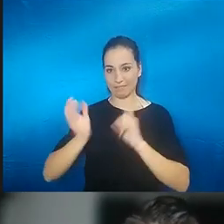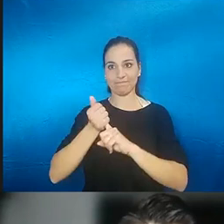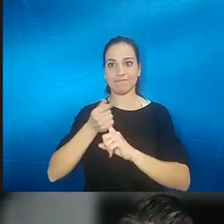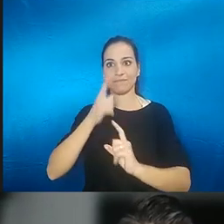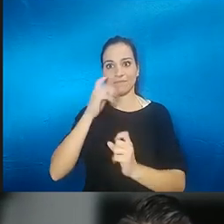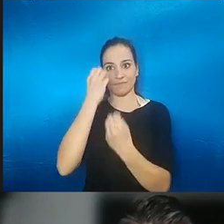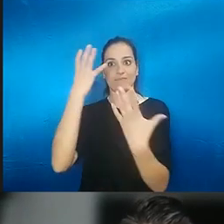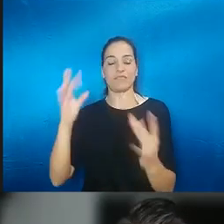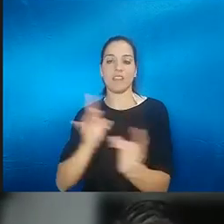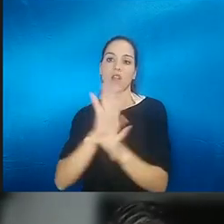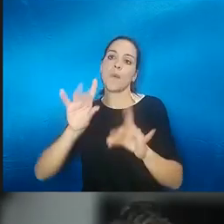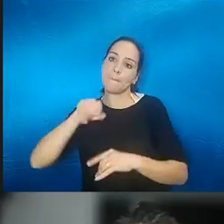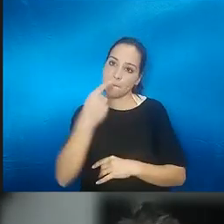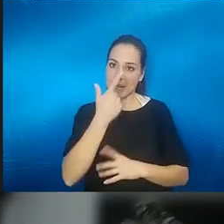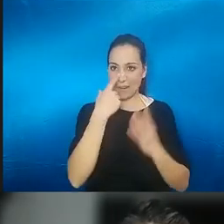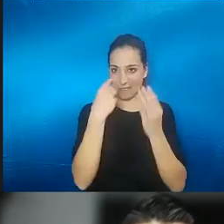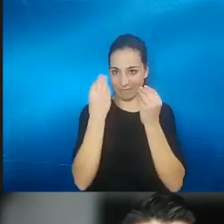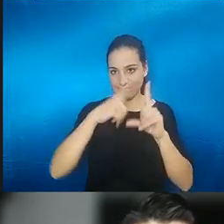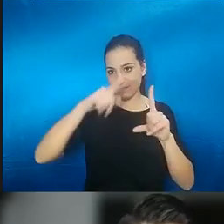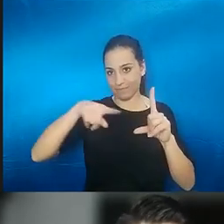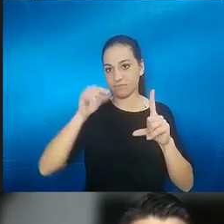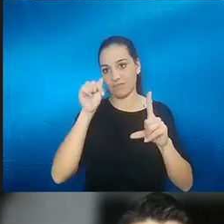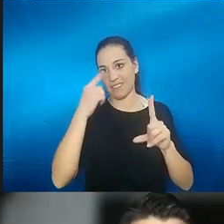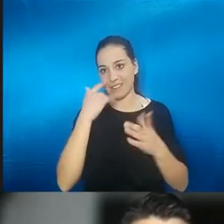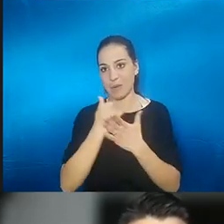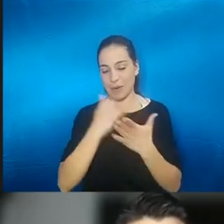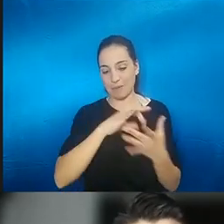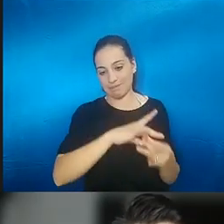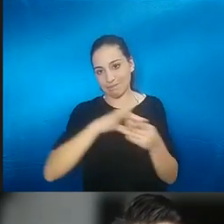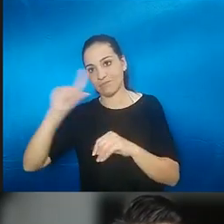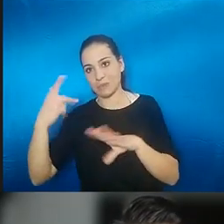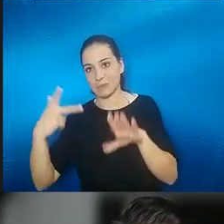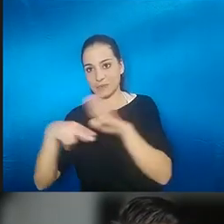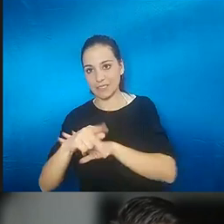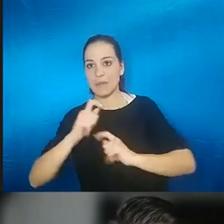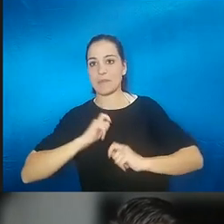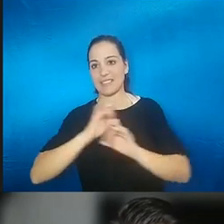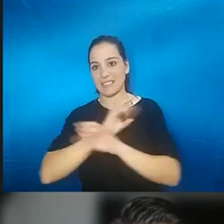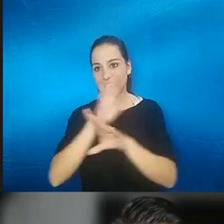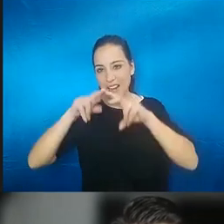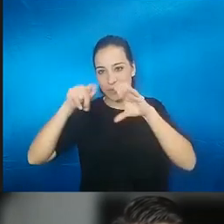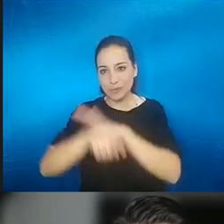el problema per se hay que hacer un estudio previo